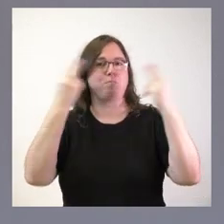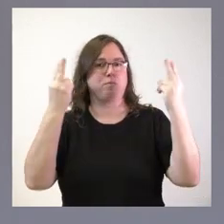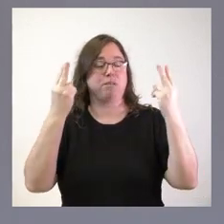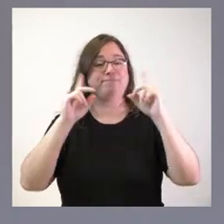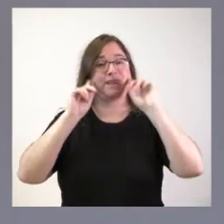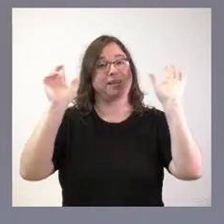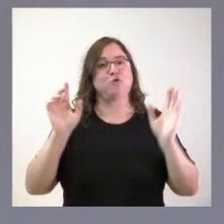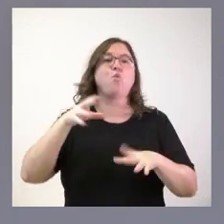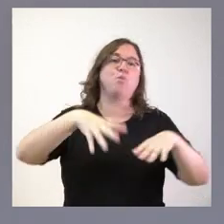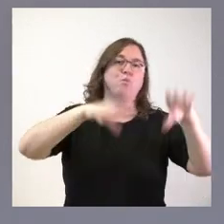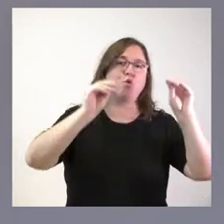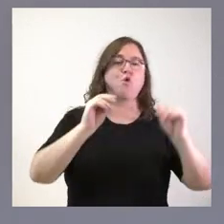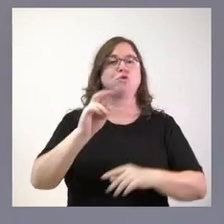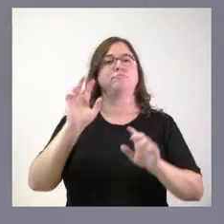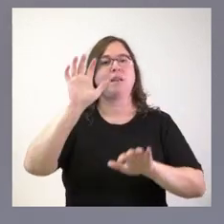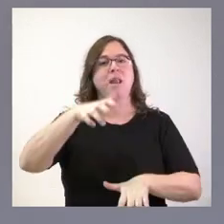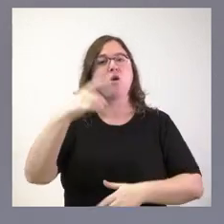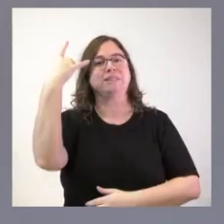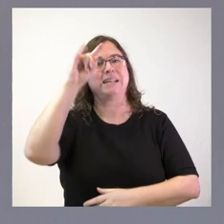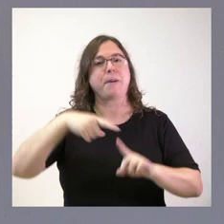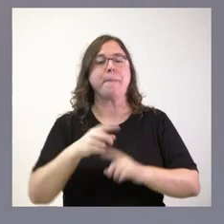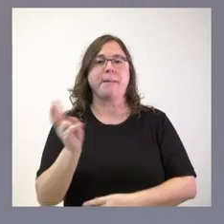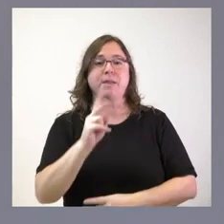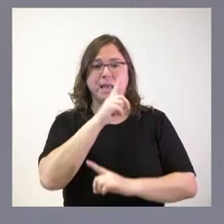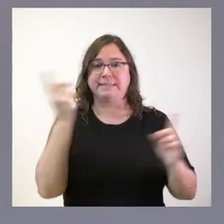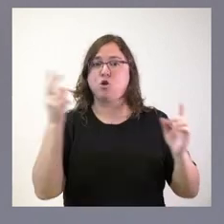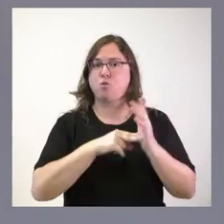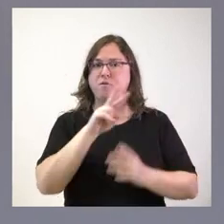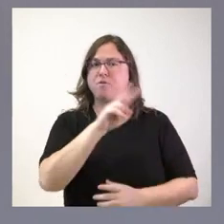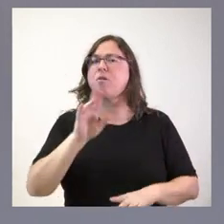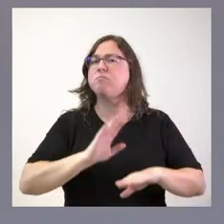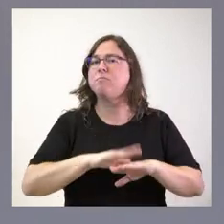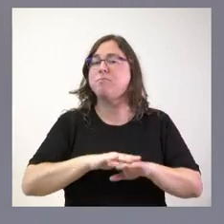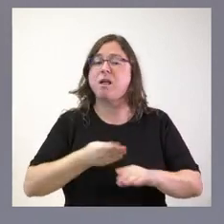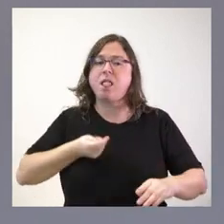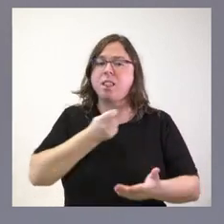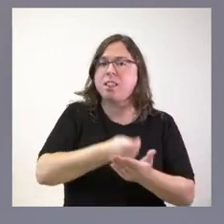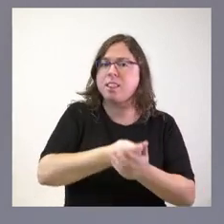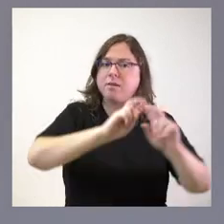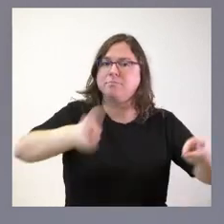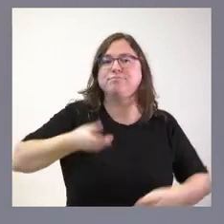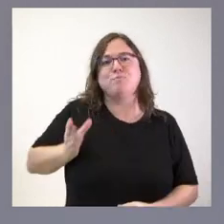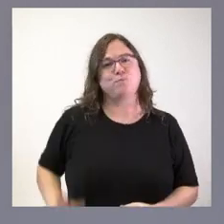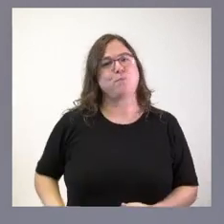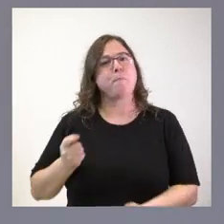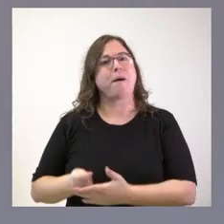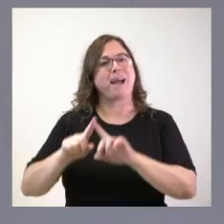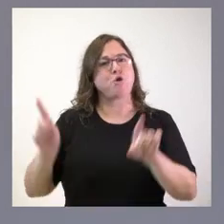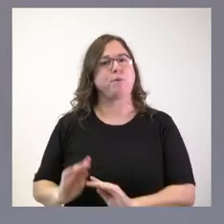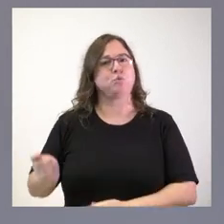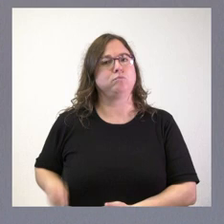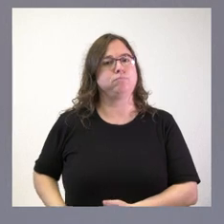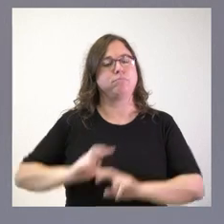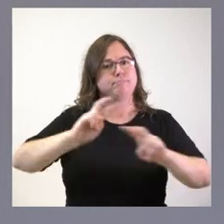naturalmente las de Burgos, León, Salamanca y Valladolid para este año 2022, para actualizar las remuneraciones de sus empleados públicos. En